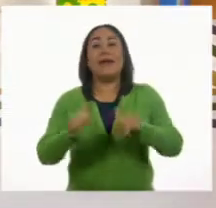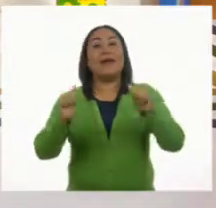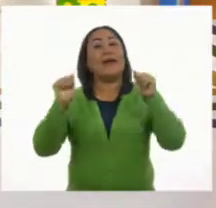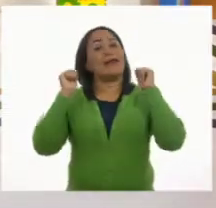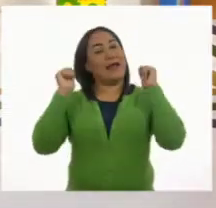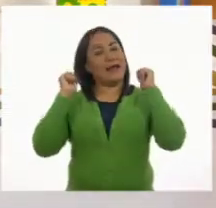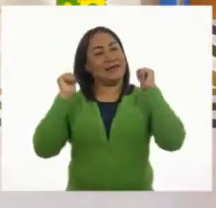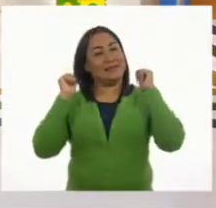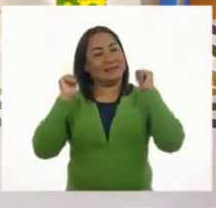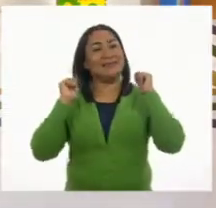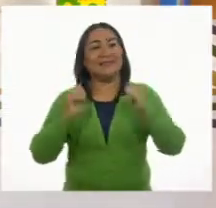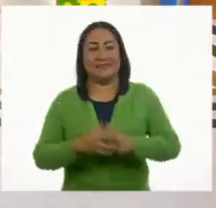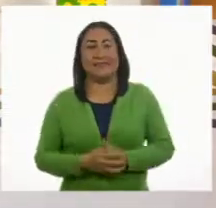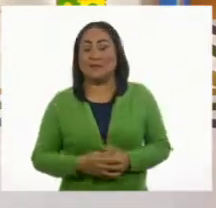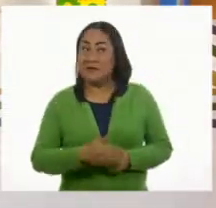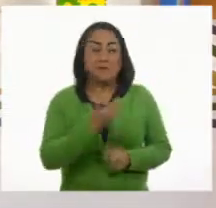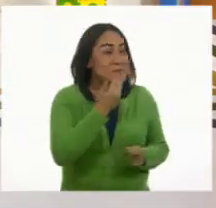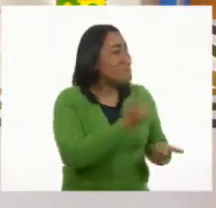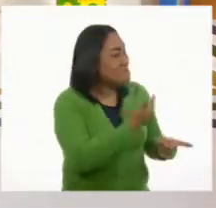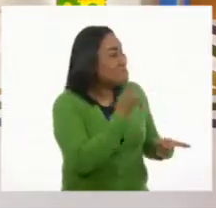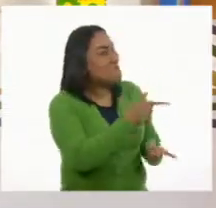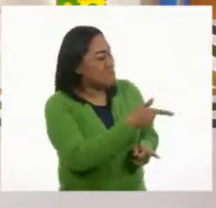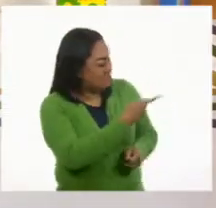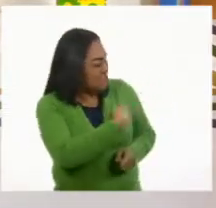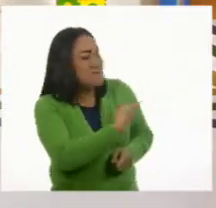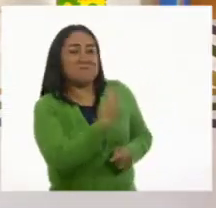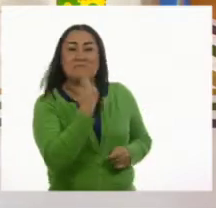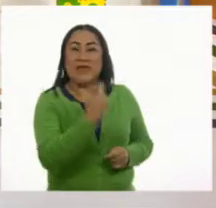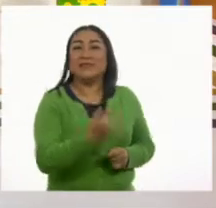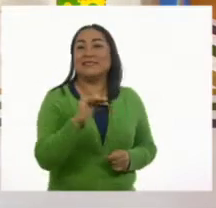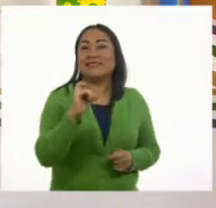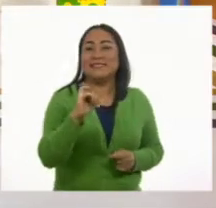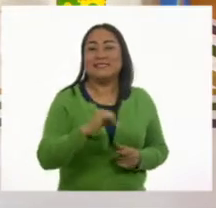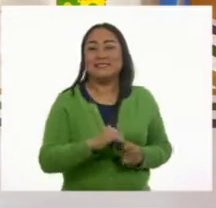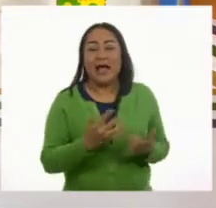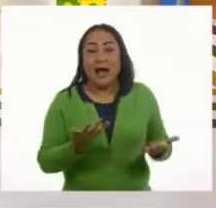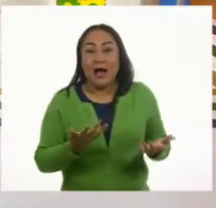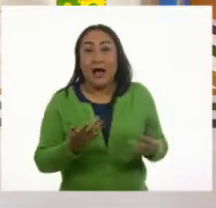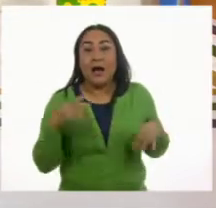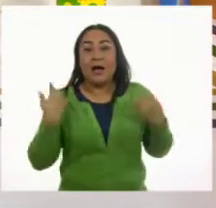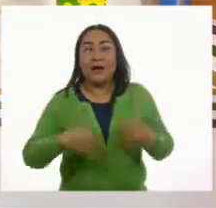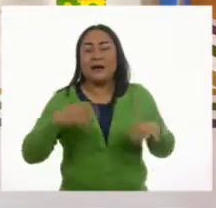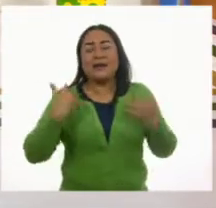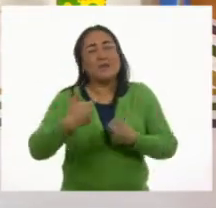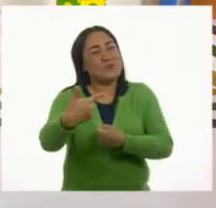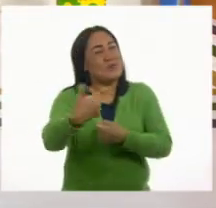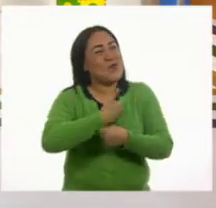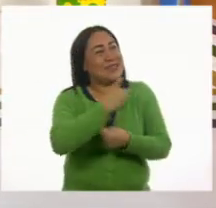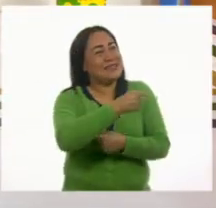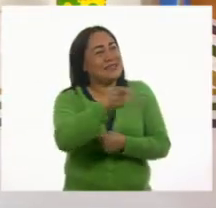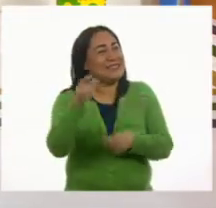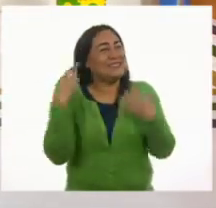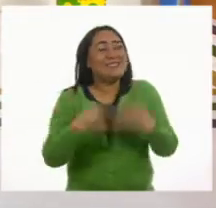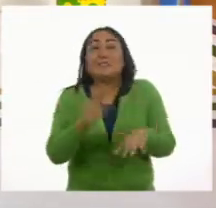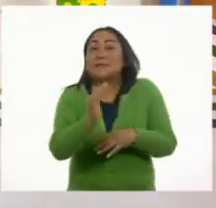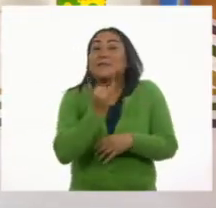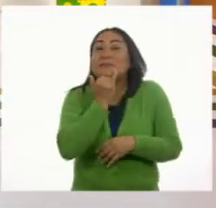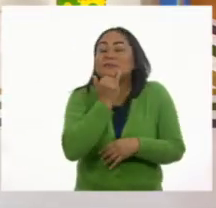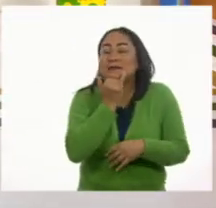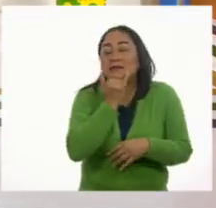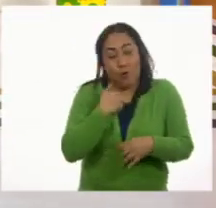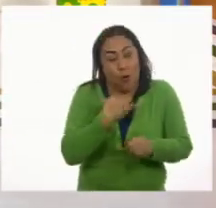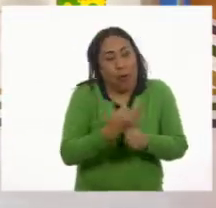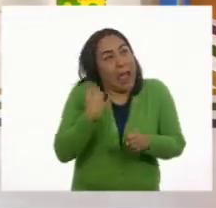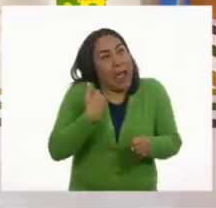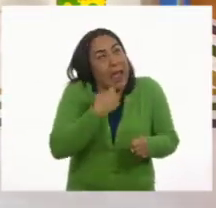¡Eso! ¡Eso! ¡Eso! ¡Muy bien, maestro! ¡Lo estamos haciendo! ¡Muy bien! ¡Ay! ¡Ay! ¡Los cacharon! ¡Ah, perdón! ¡Perdón! ¡Vamos aquí ensayando!